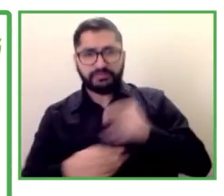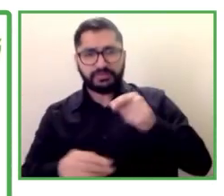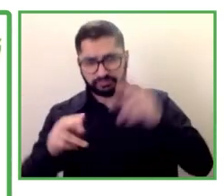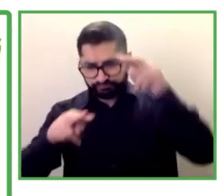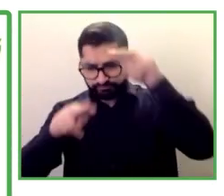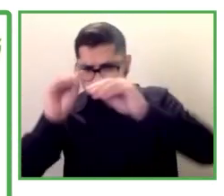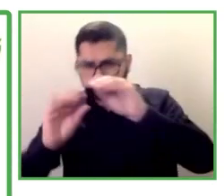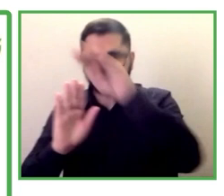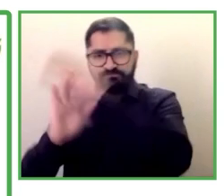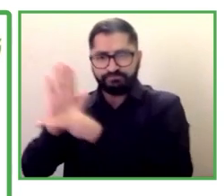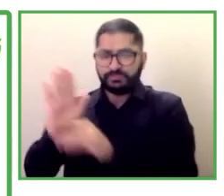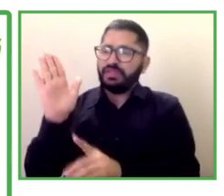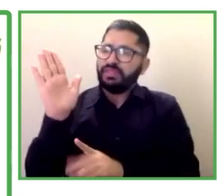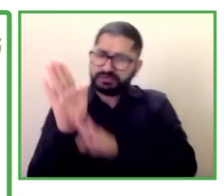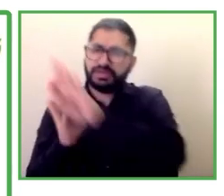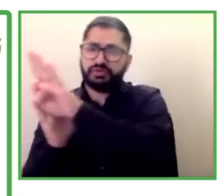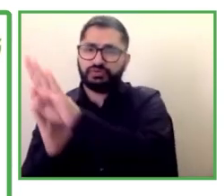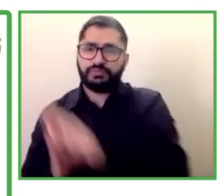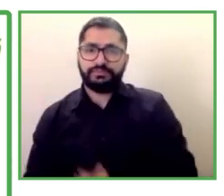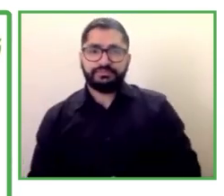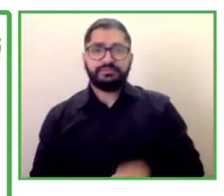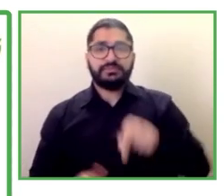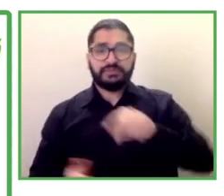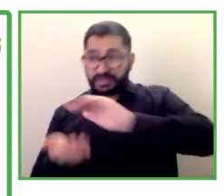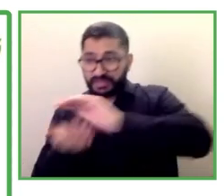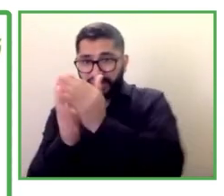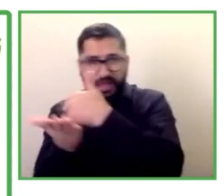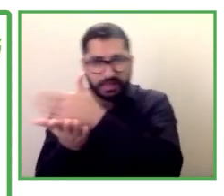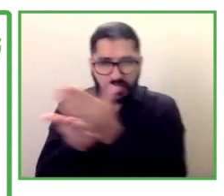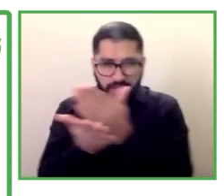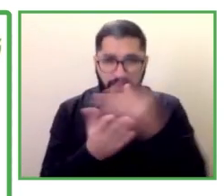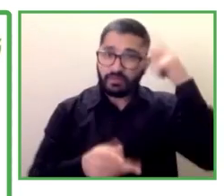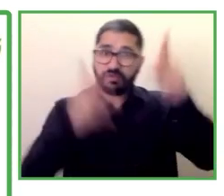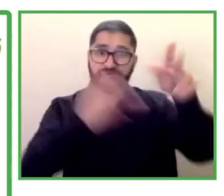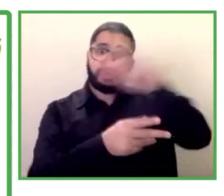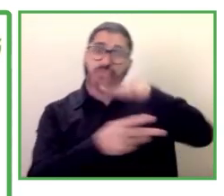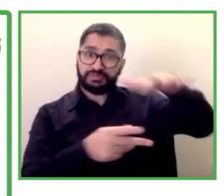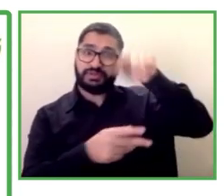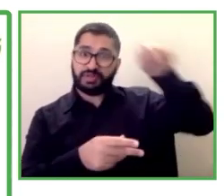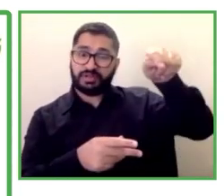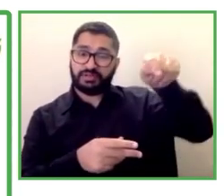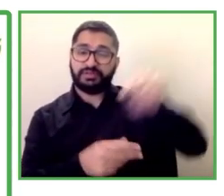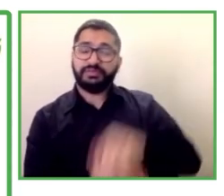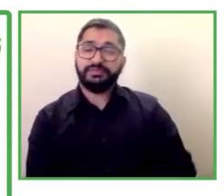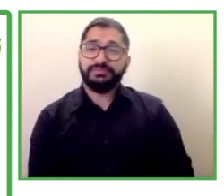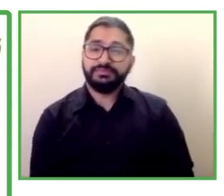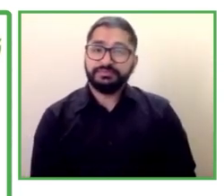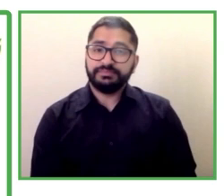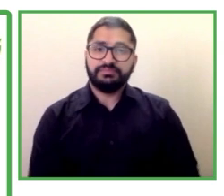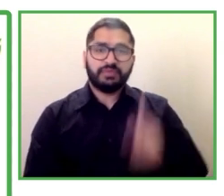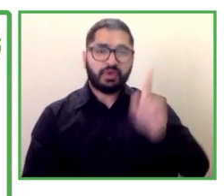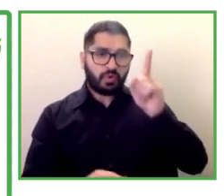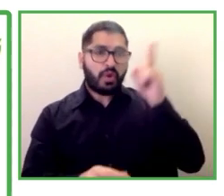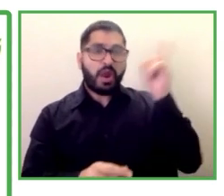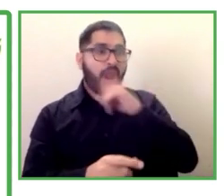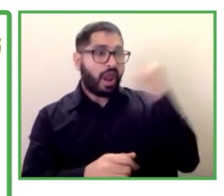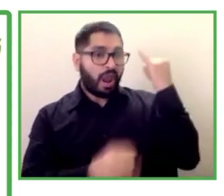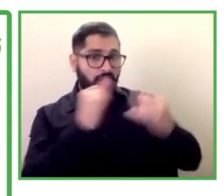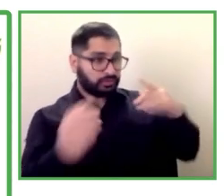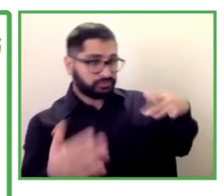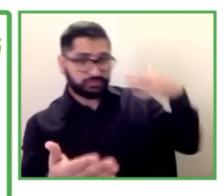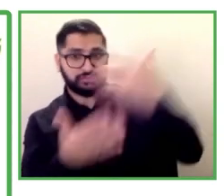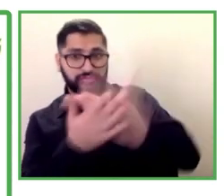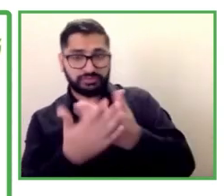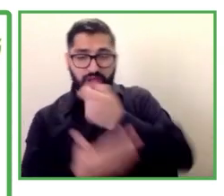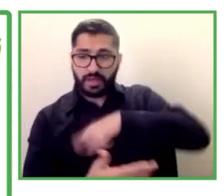estatal en materia de discapacidad en los últimos años la Estrategia Española sobre Discapacidad y su Plan de